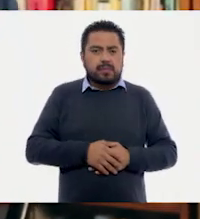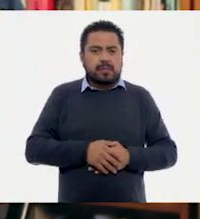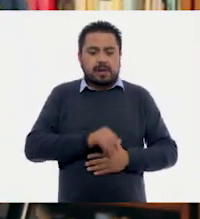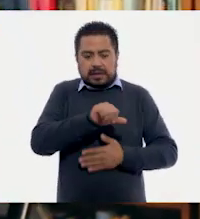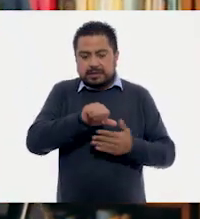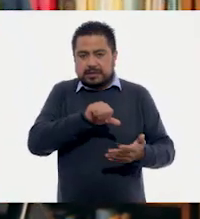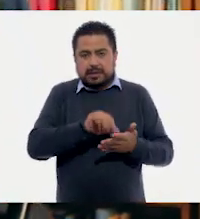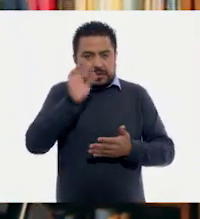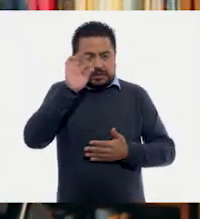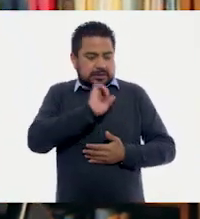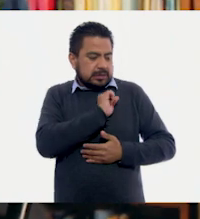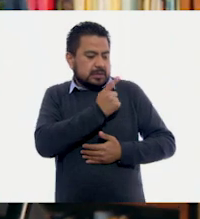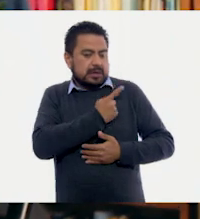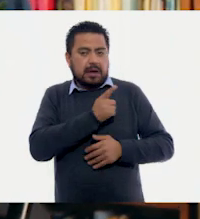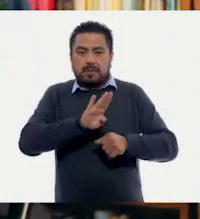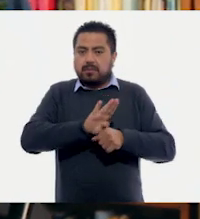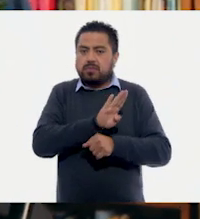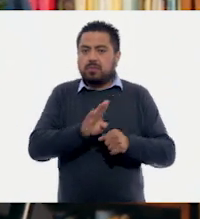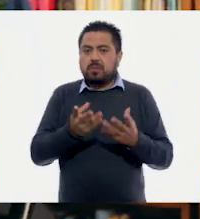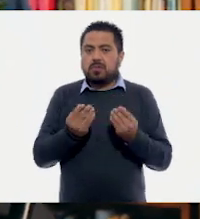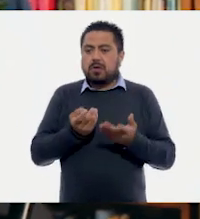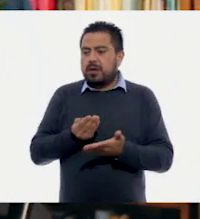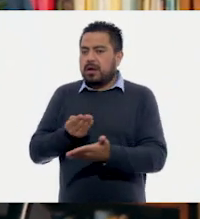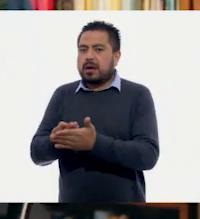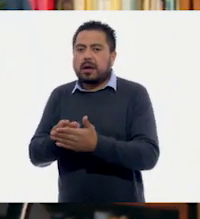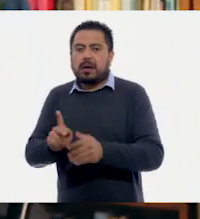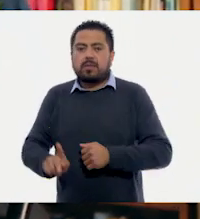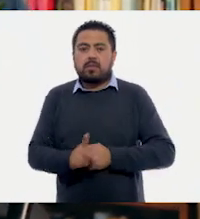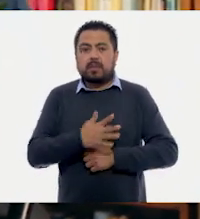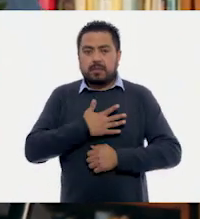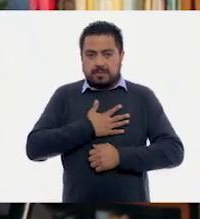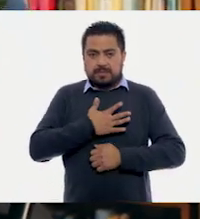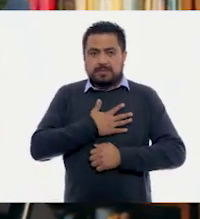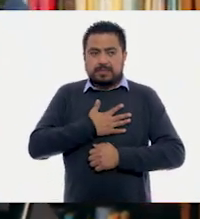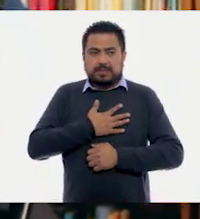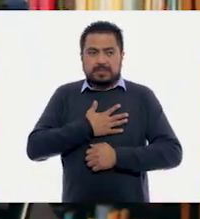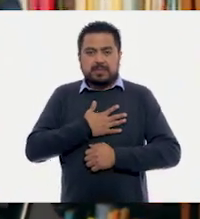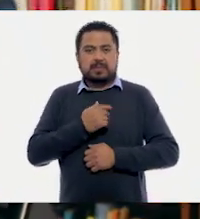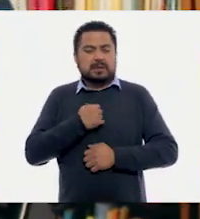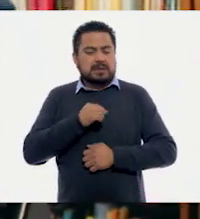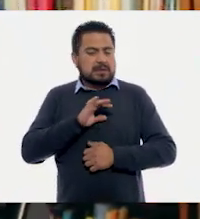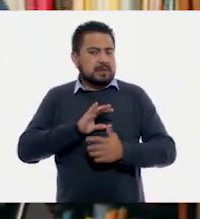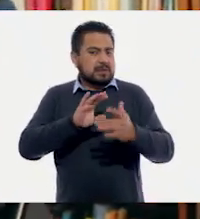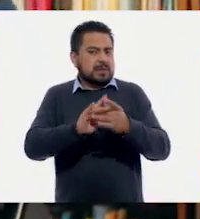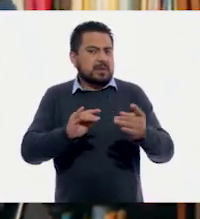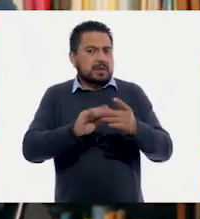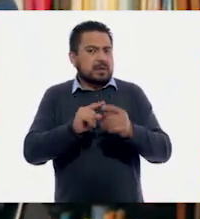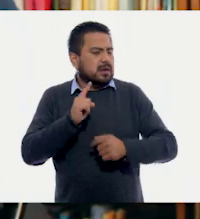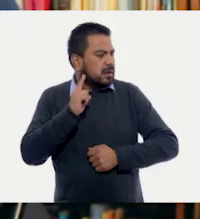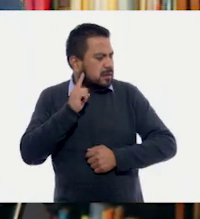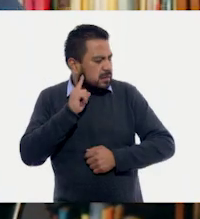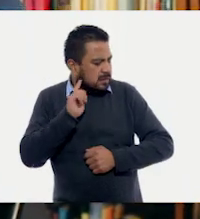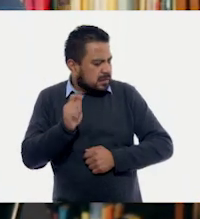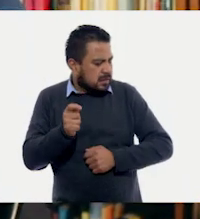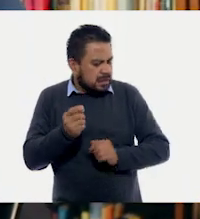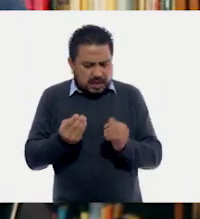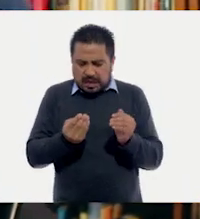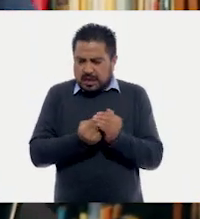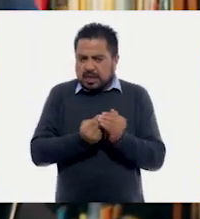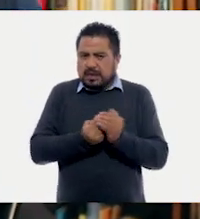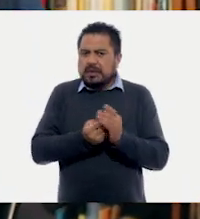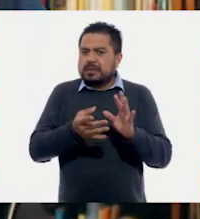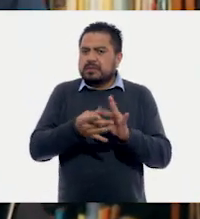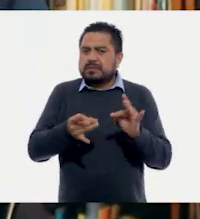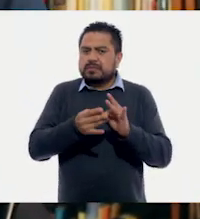de salud que trajo muchos beneficios a mi pueblo. Yo quiero decirles que les escuché en la clase y